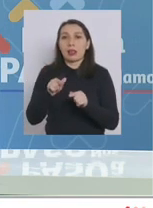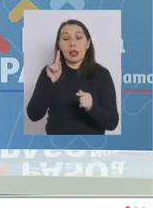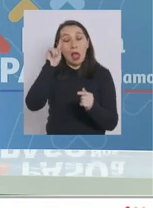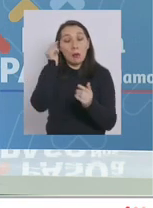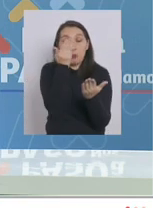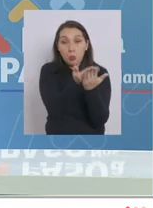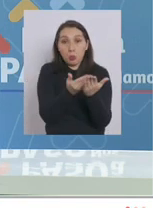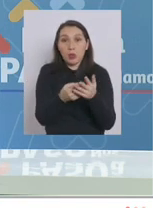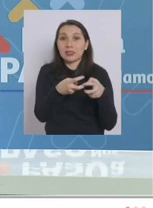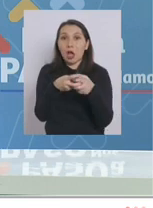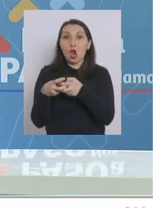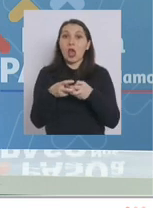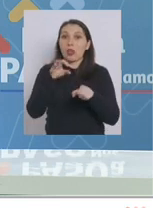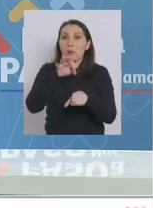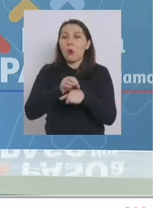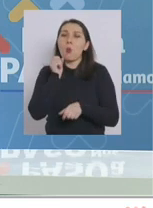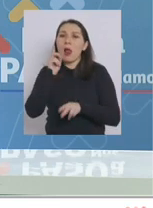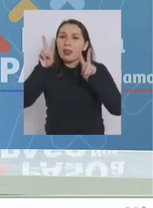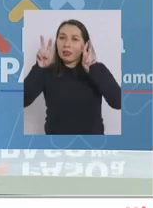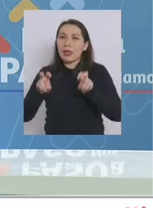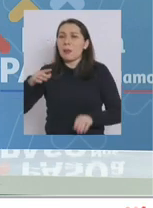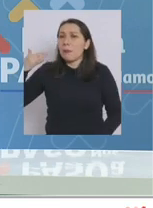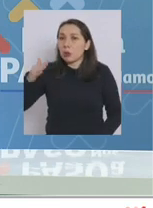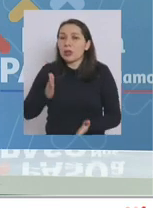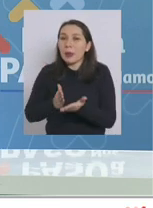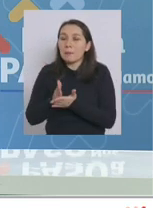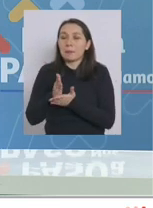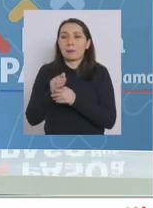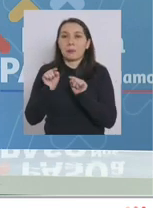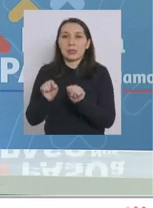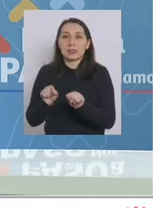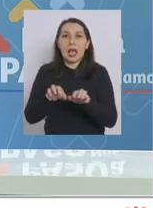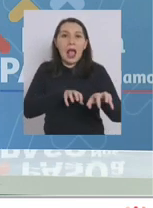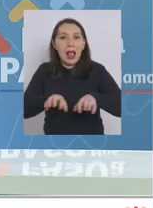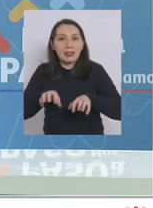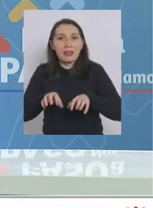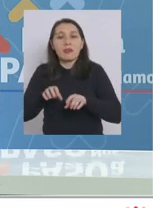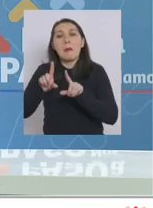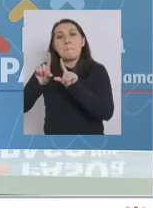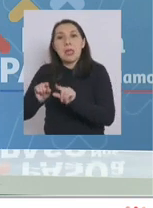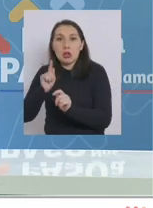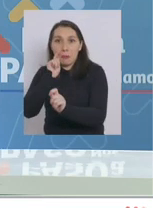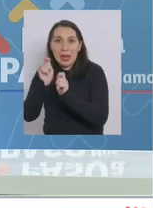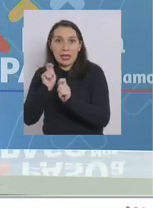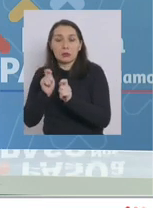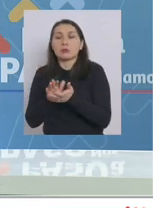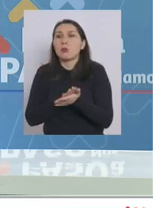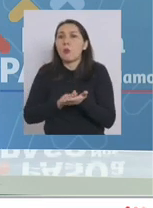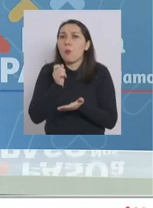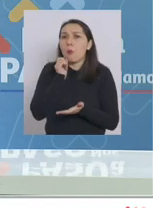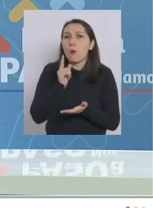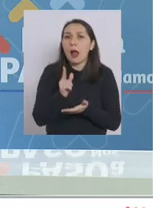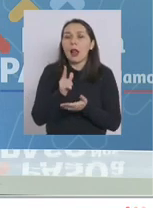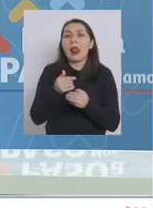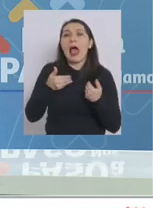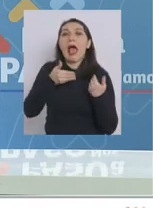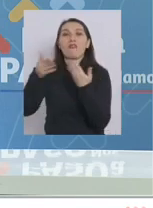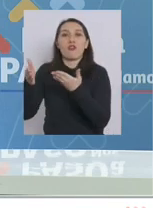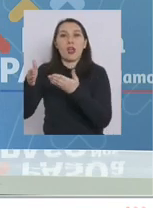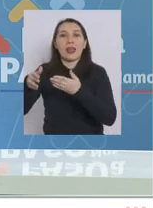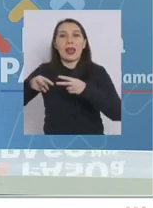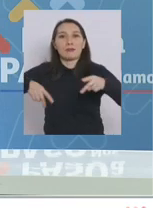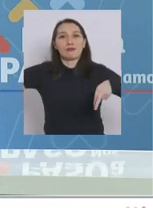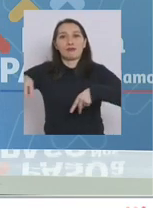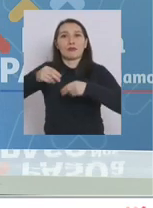propuesta del colegio médico el tema de priorizar partir aquellas actividades de menor riesgo que son las actividades al aire libre